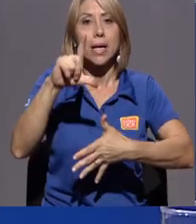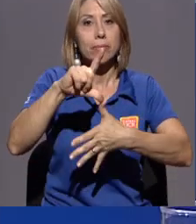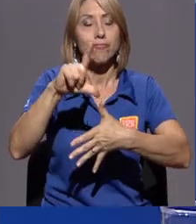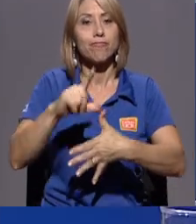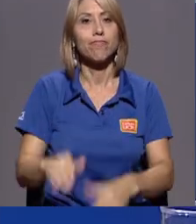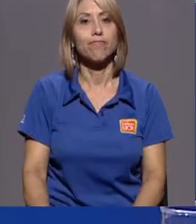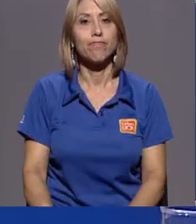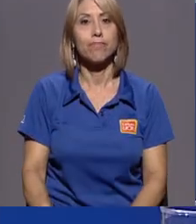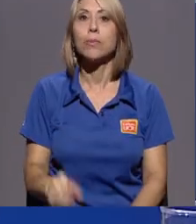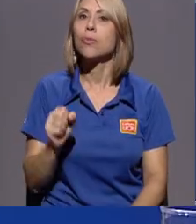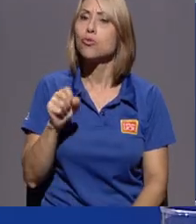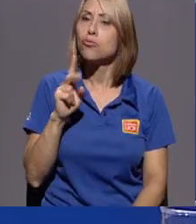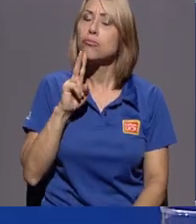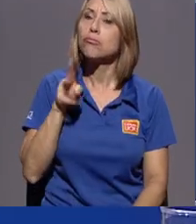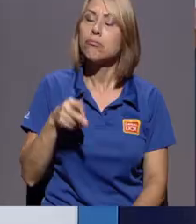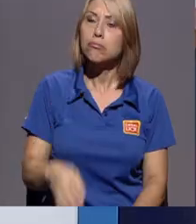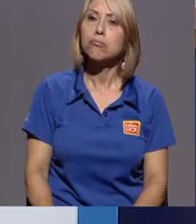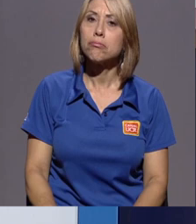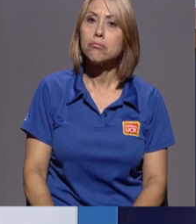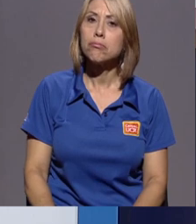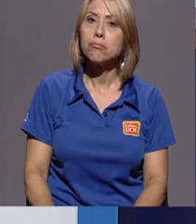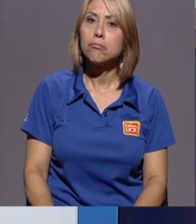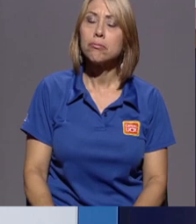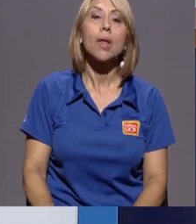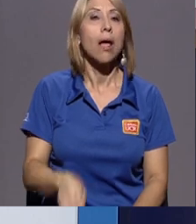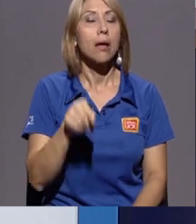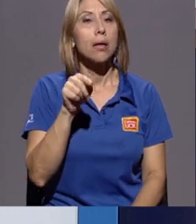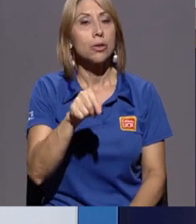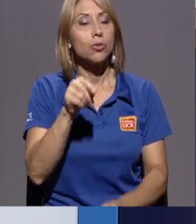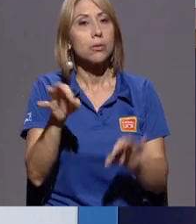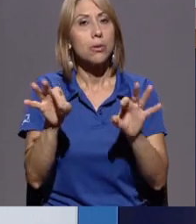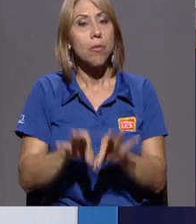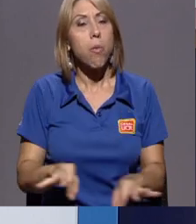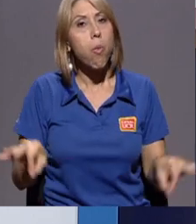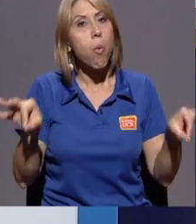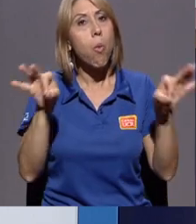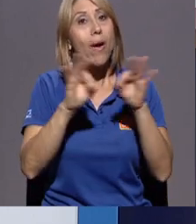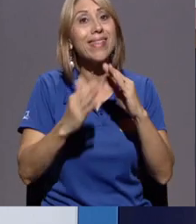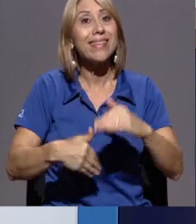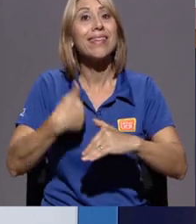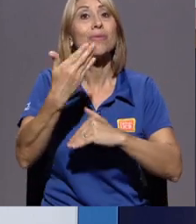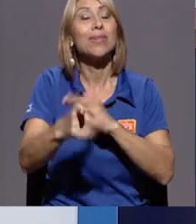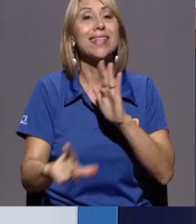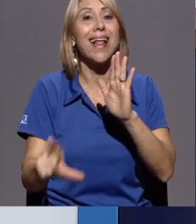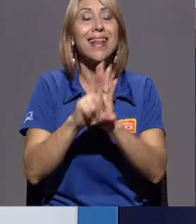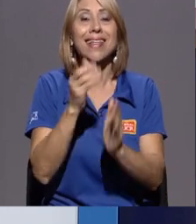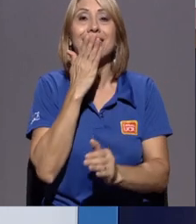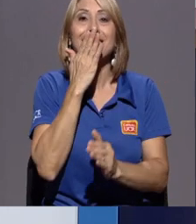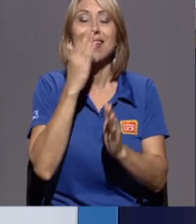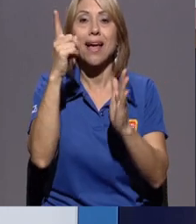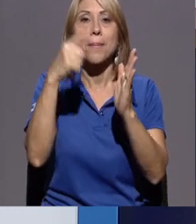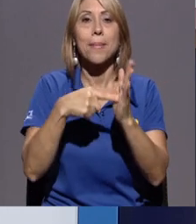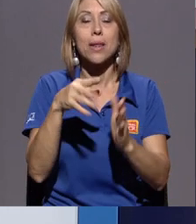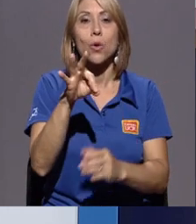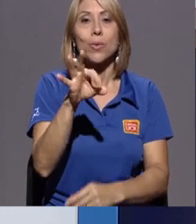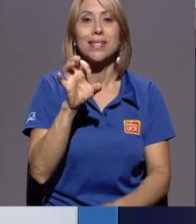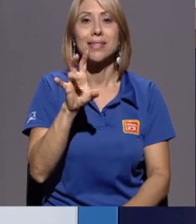Y después, bueno, eso es un aspecto importantísimo, vino la ley indígena en 1977,